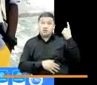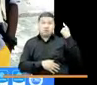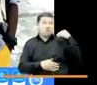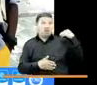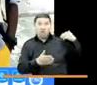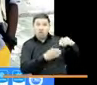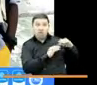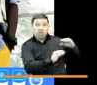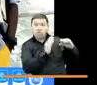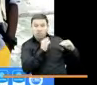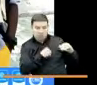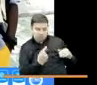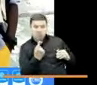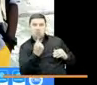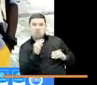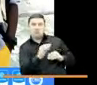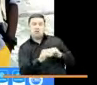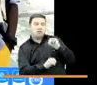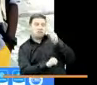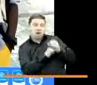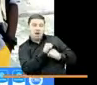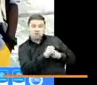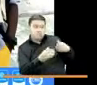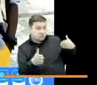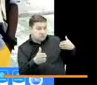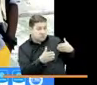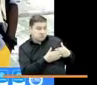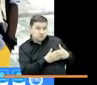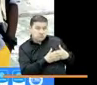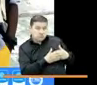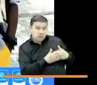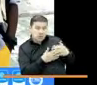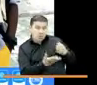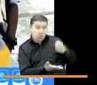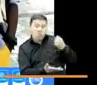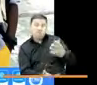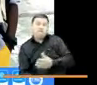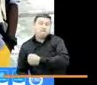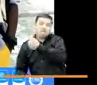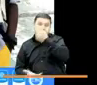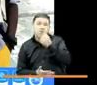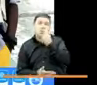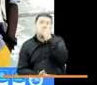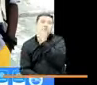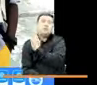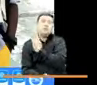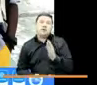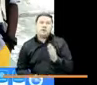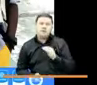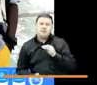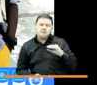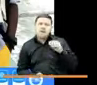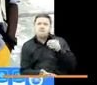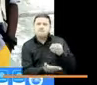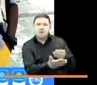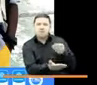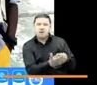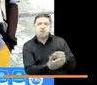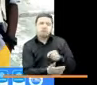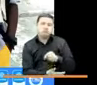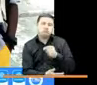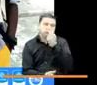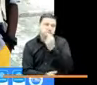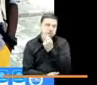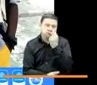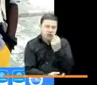presupuesto se había dejado durante 10 años de implementación de la ley un presupuesto tan alto, el billón de pesos que cumplimos y ese fue el compromiso